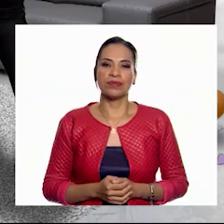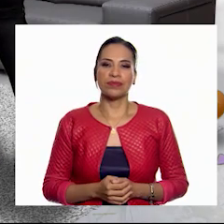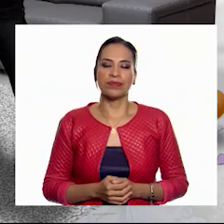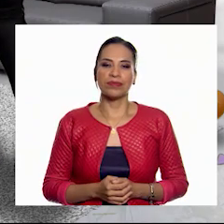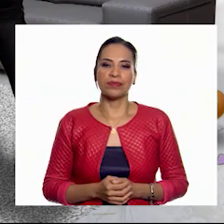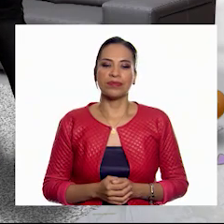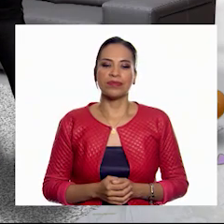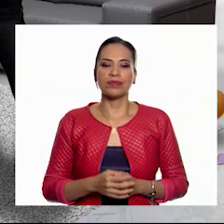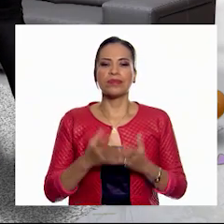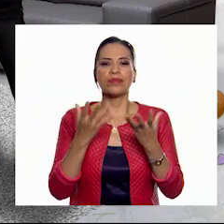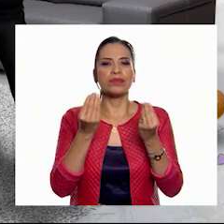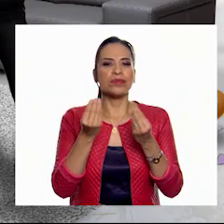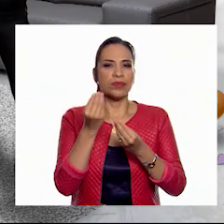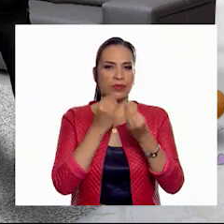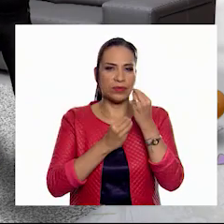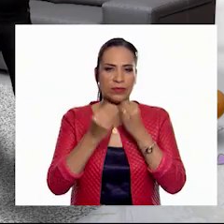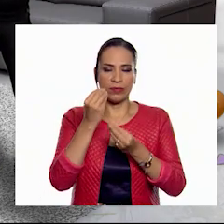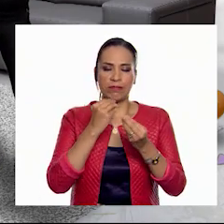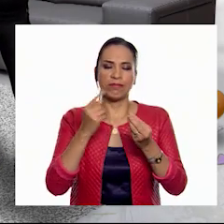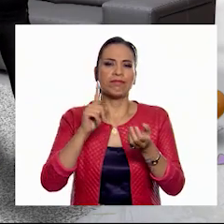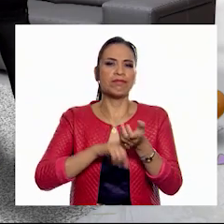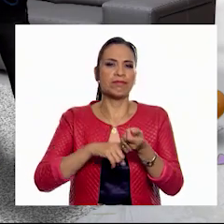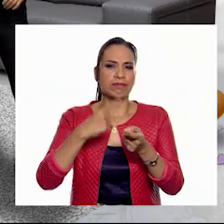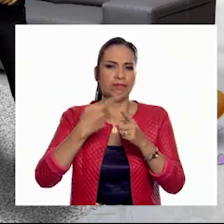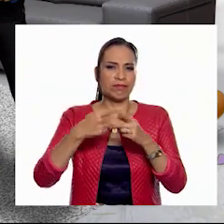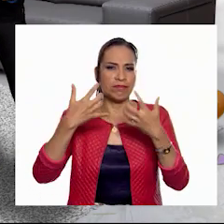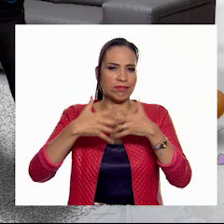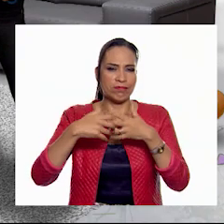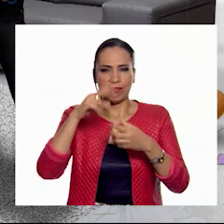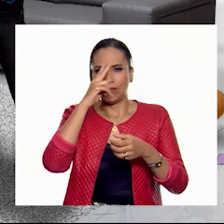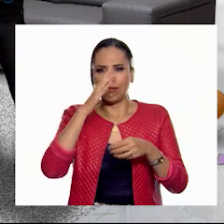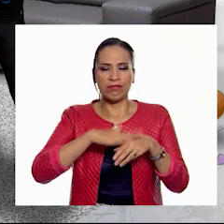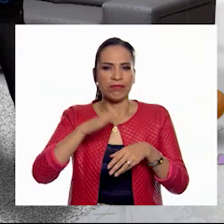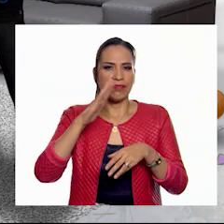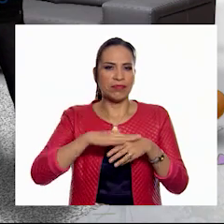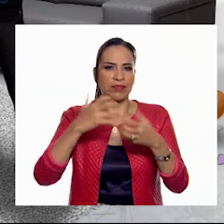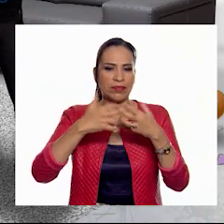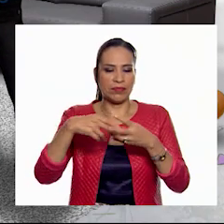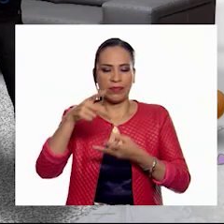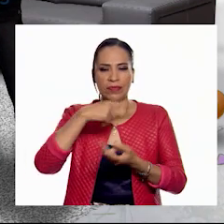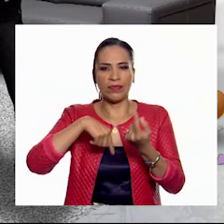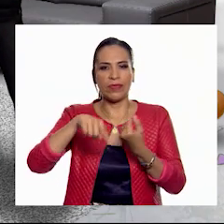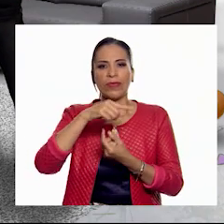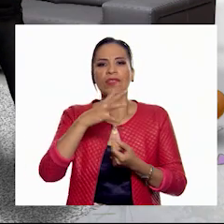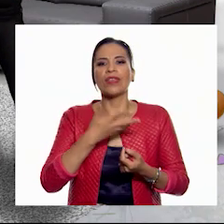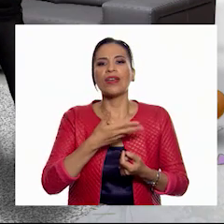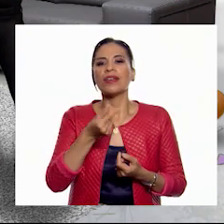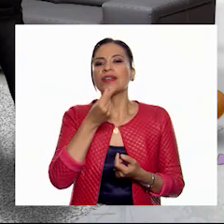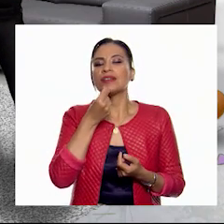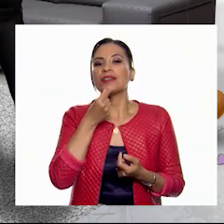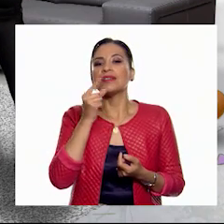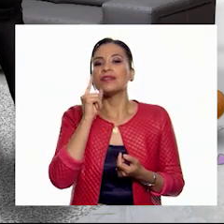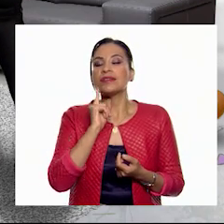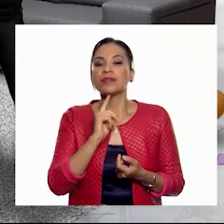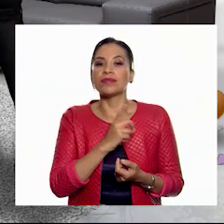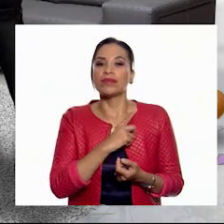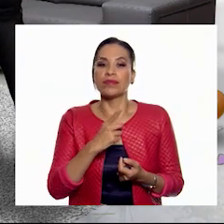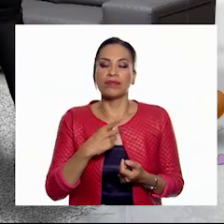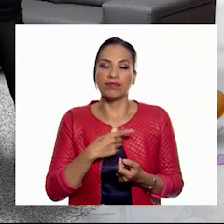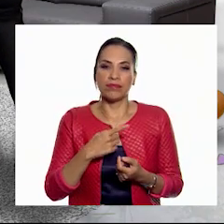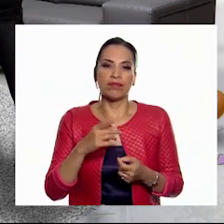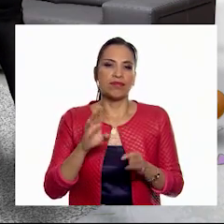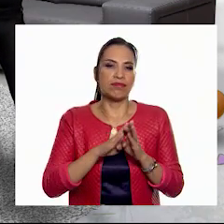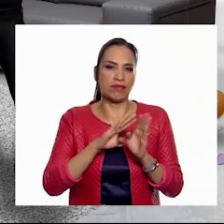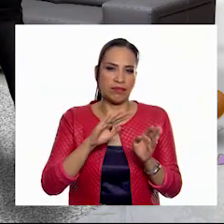Hay muchos alimentos procesados y ultraprocesados que rodean a niñas y niños. Tendrán que